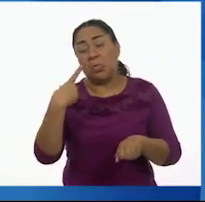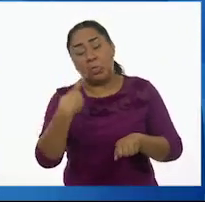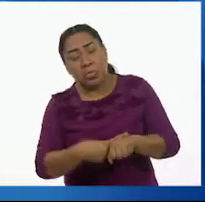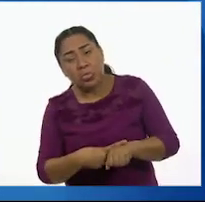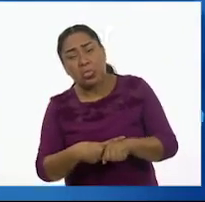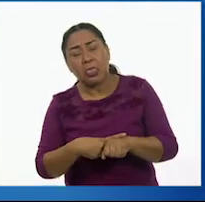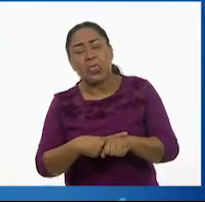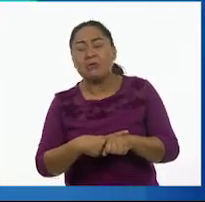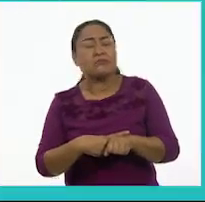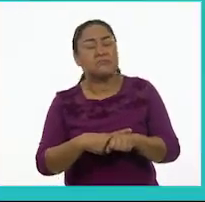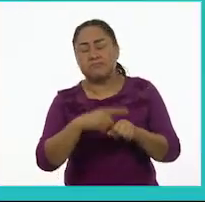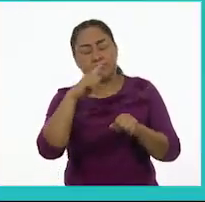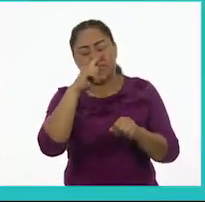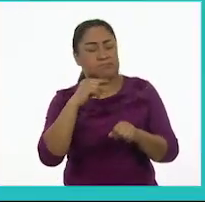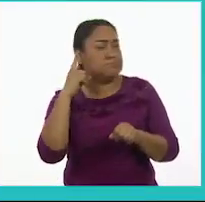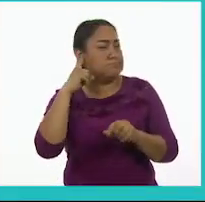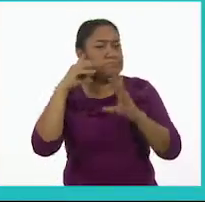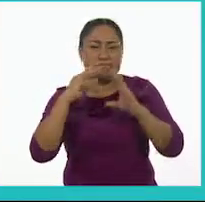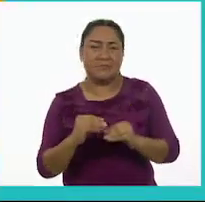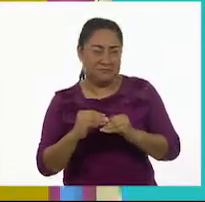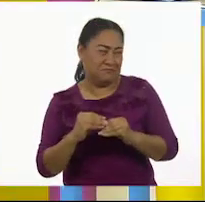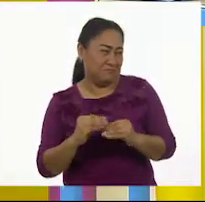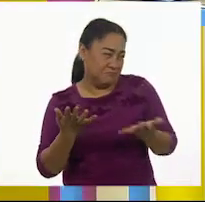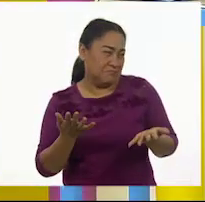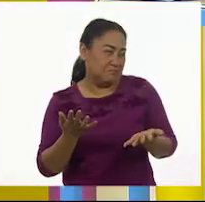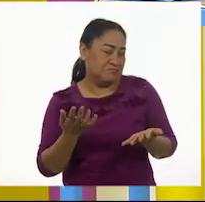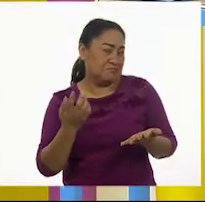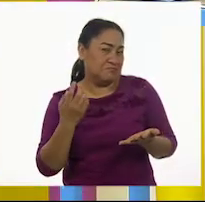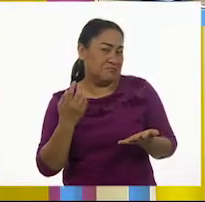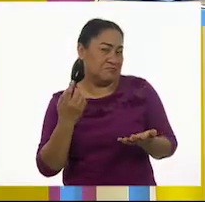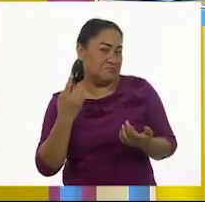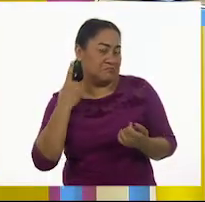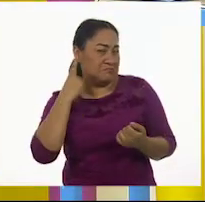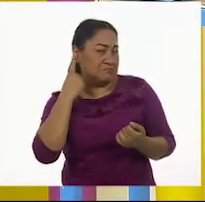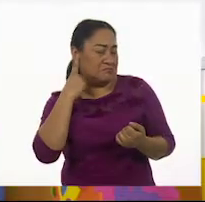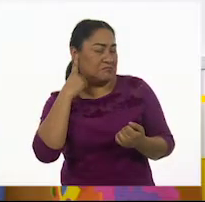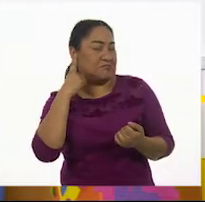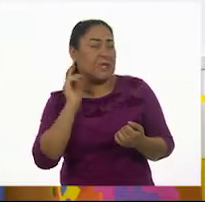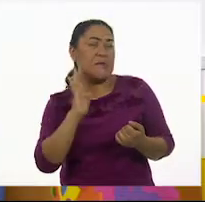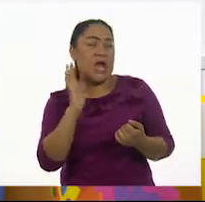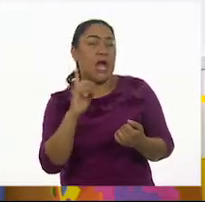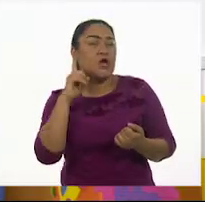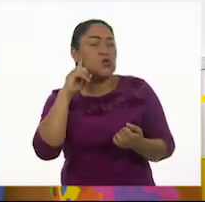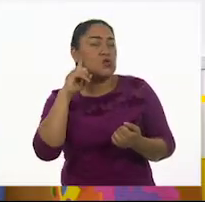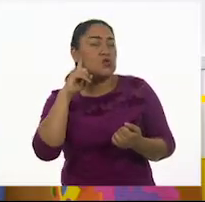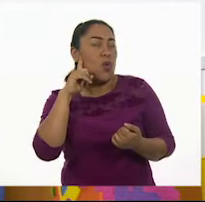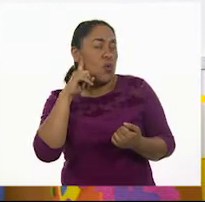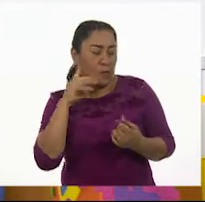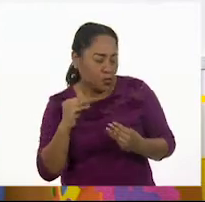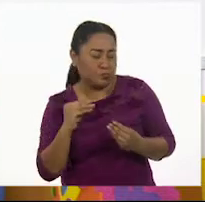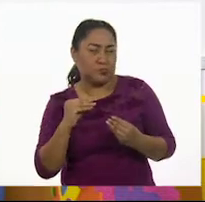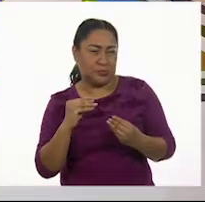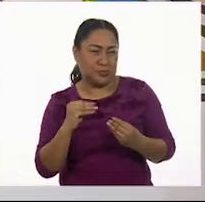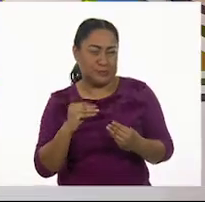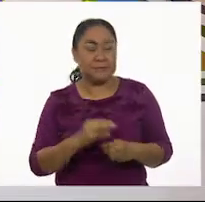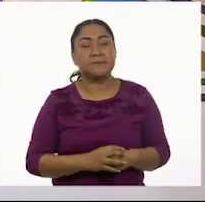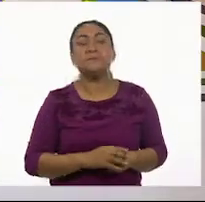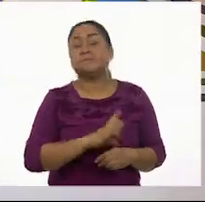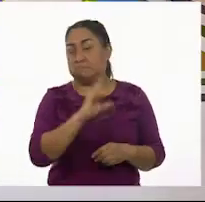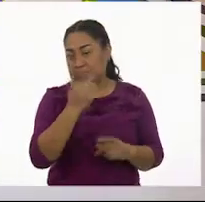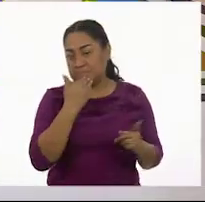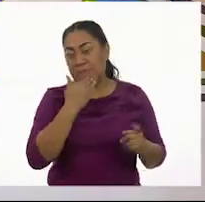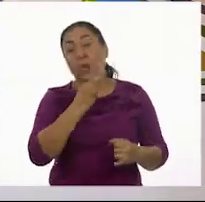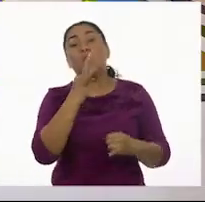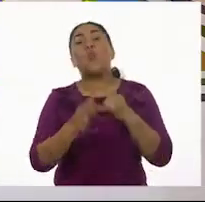del oído. Ah, por supuesto, sí. Entonces te dejará o te costará más trabajo oír. Claro. Muy bien. ¿Y la última?